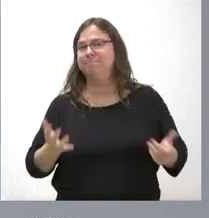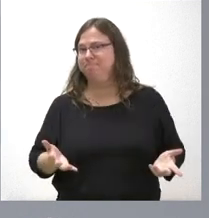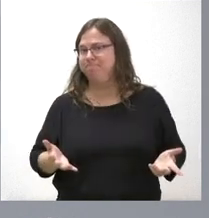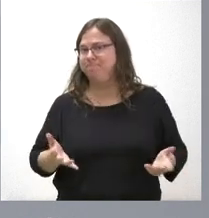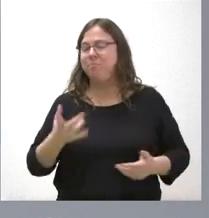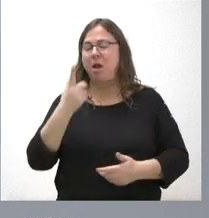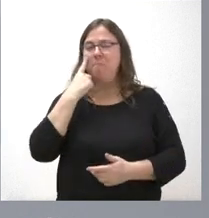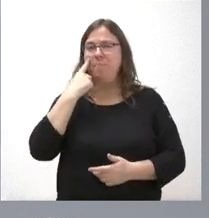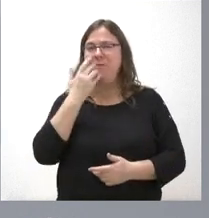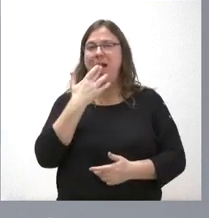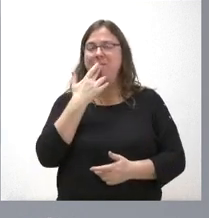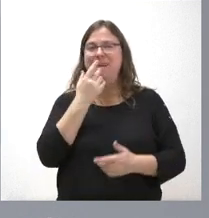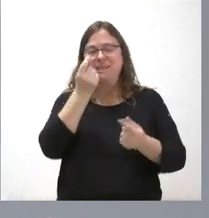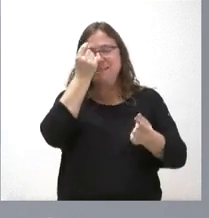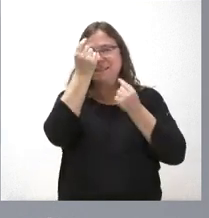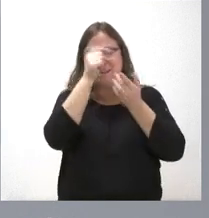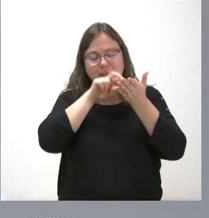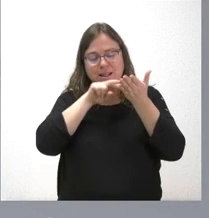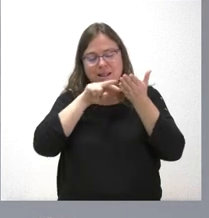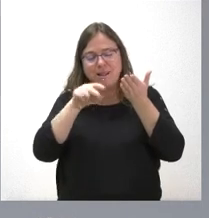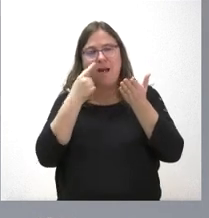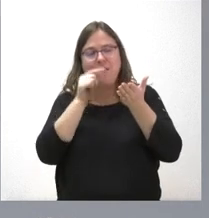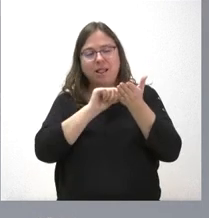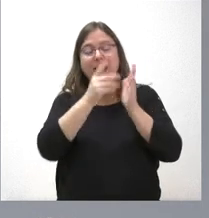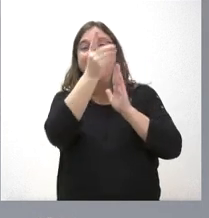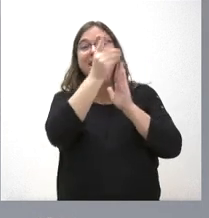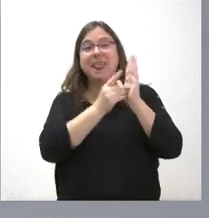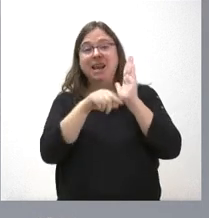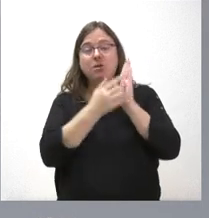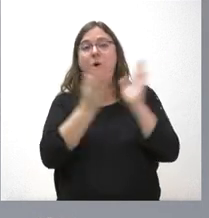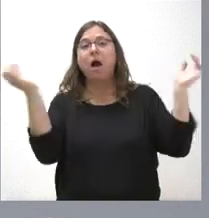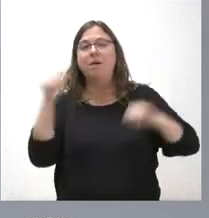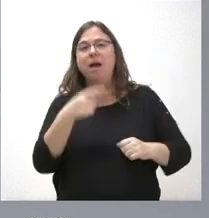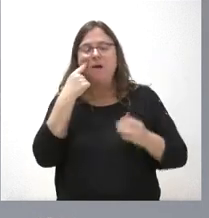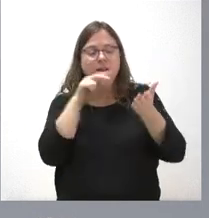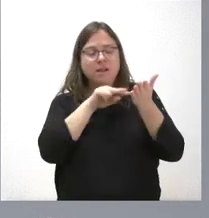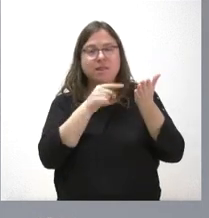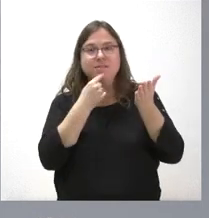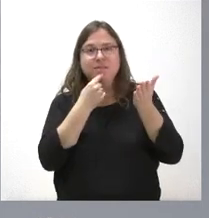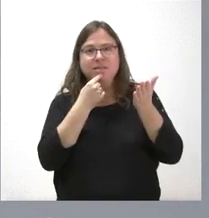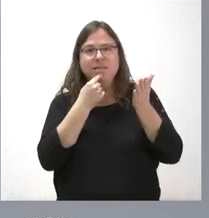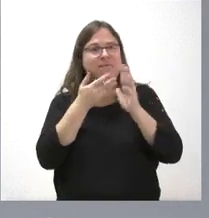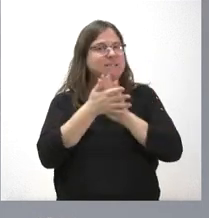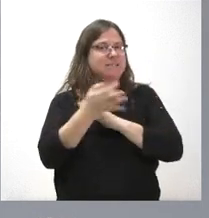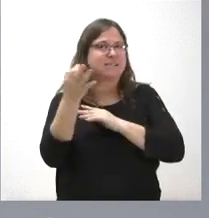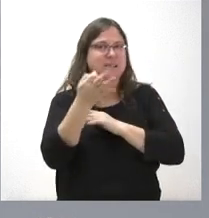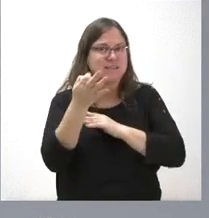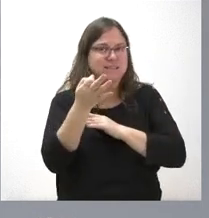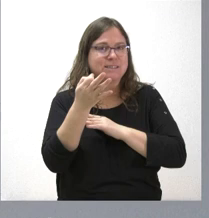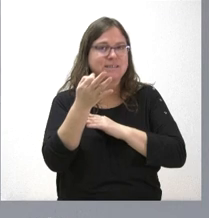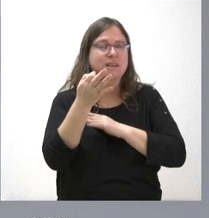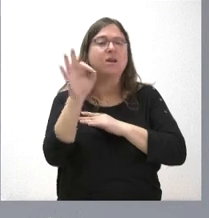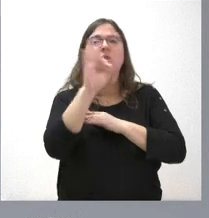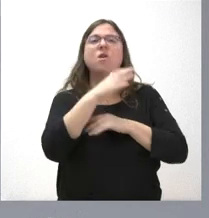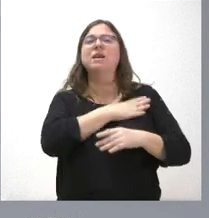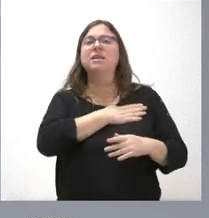que ver es la letra pequeña del decreto que se ha aprobado, en qué consiste o qué es lo